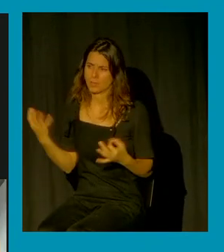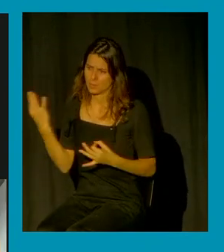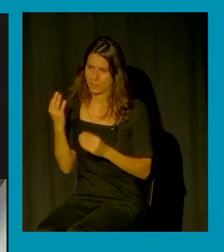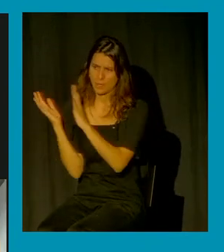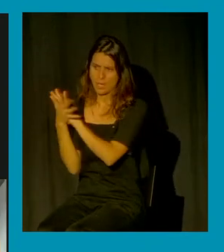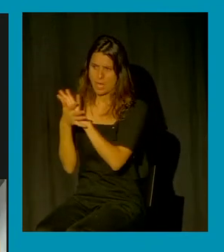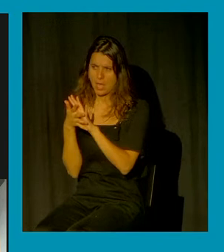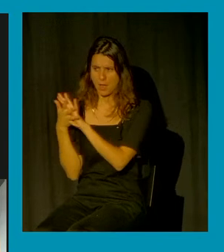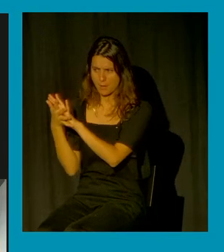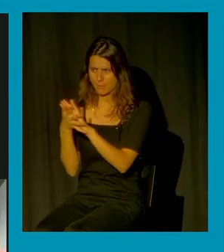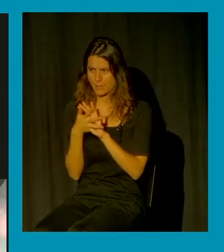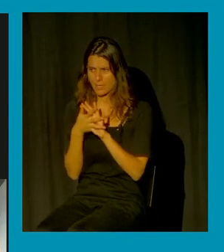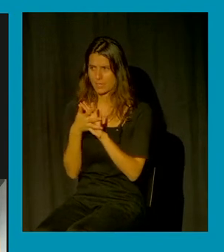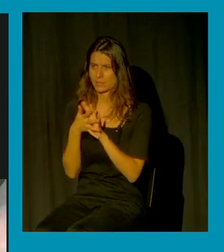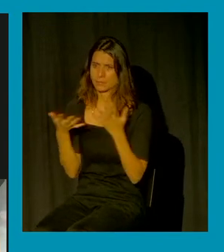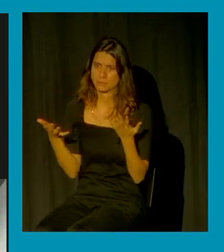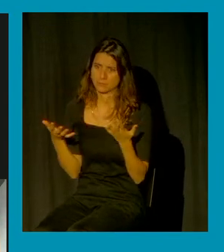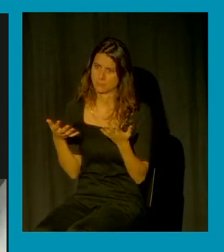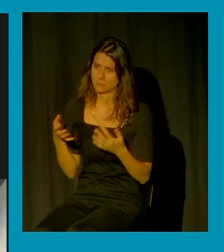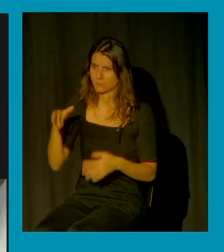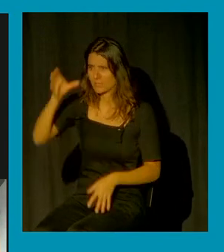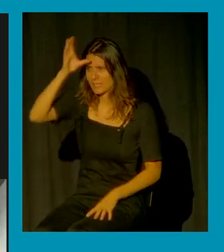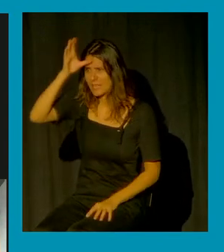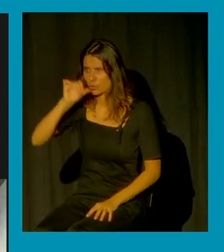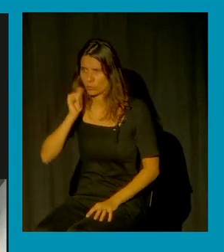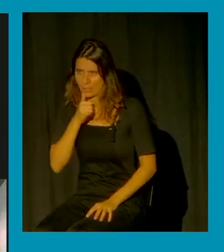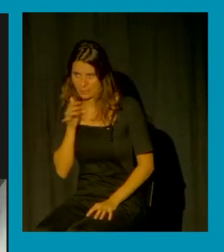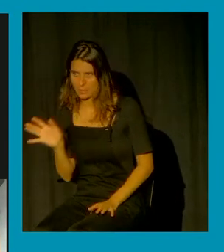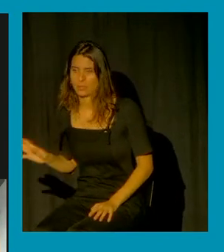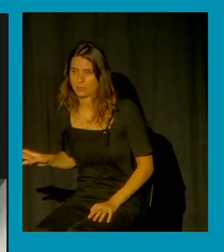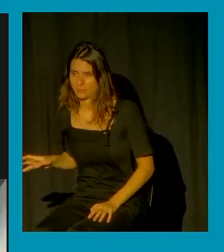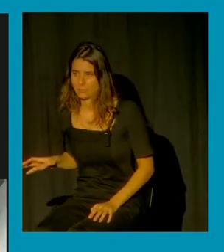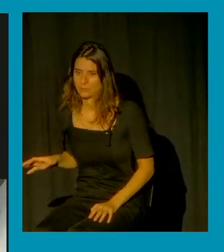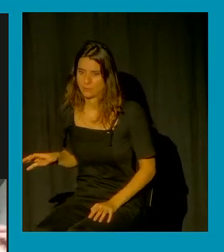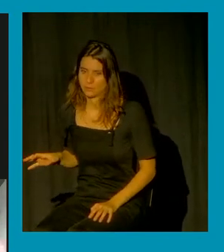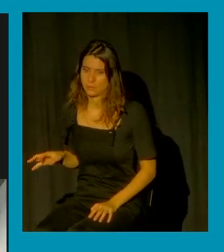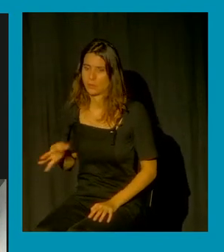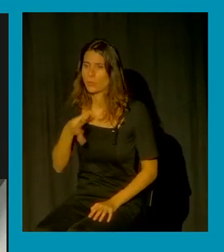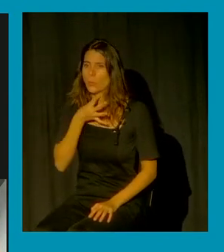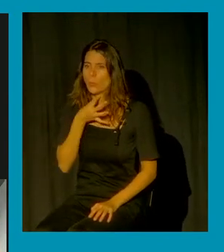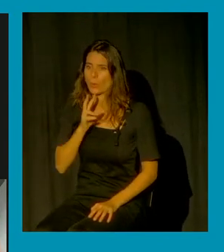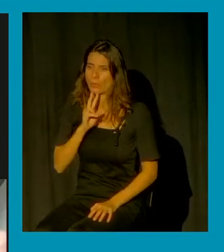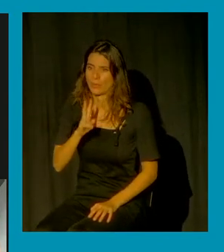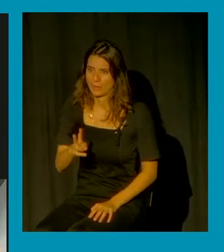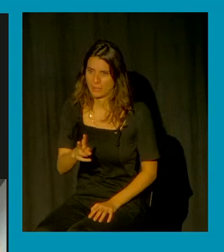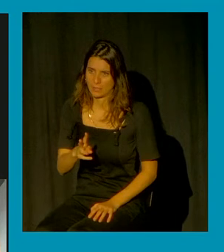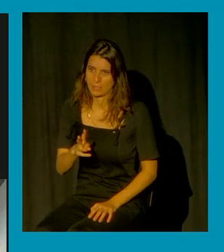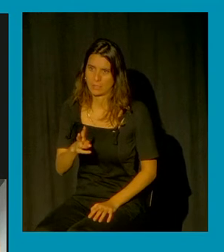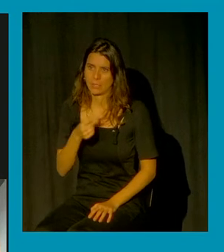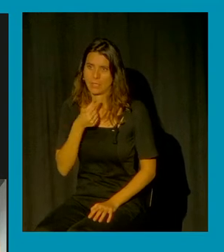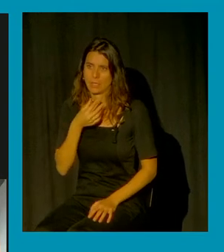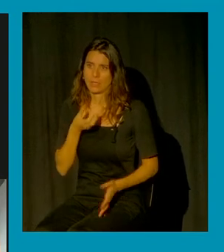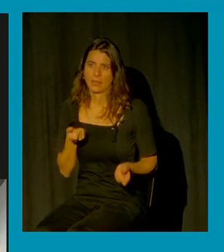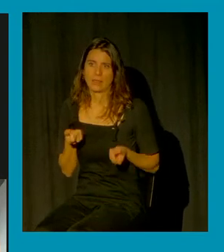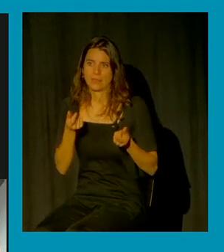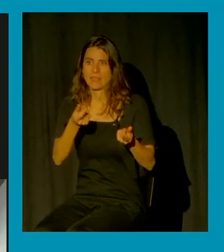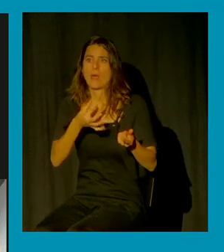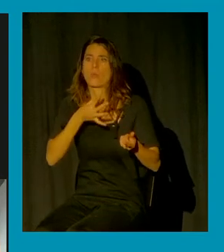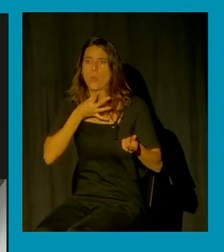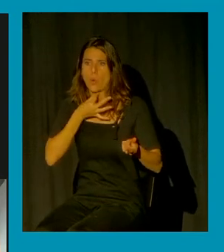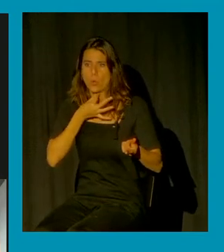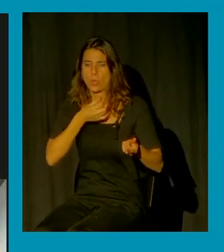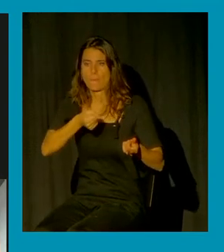personas a las que llamamos intelectuales y a quién y a quién le damos voz y a quién le damos palabra para hablar de la ley